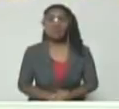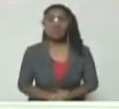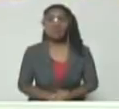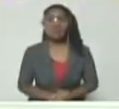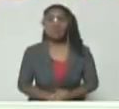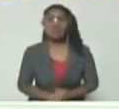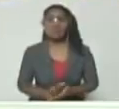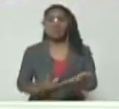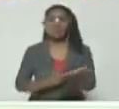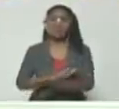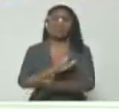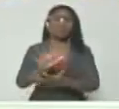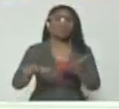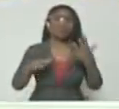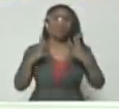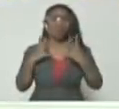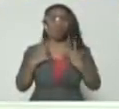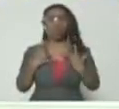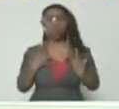Descompensó totalmente el ánimo.